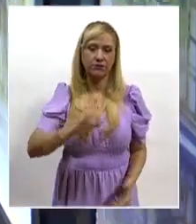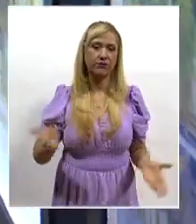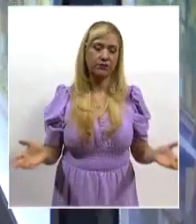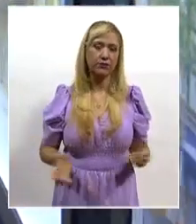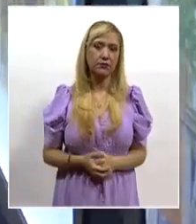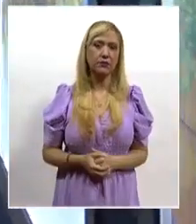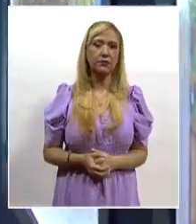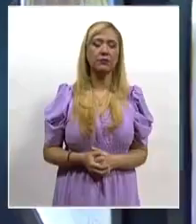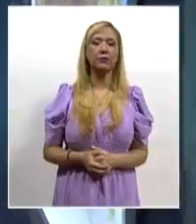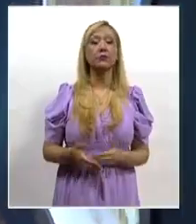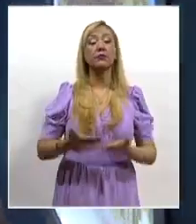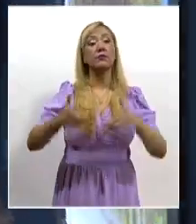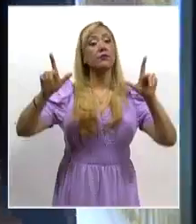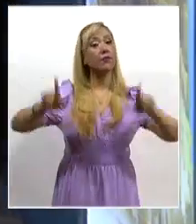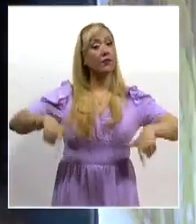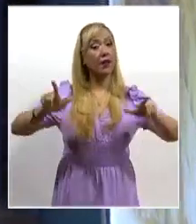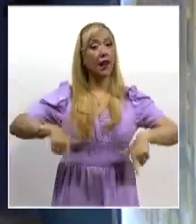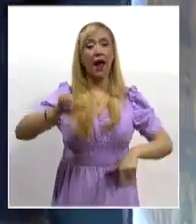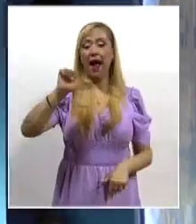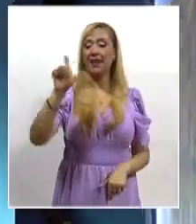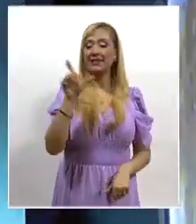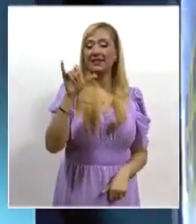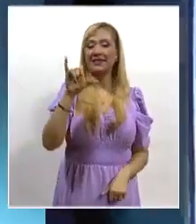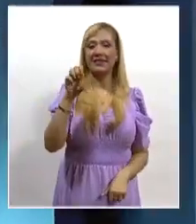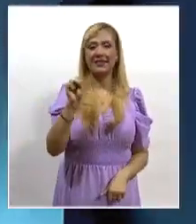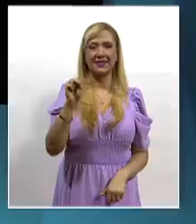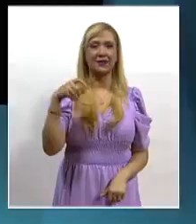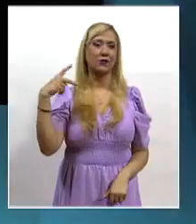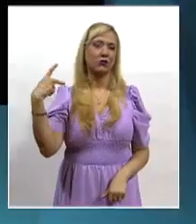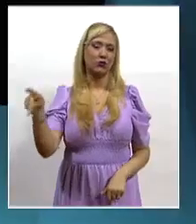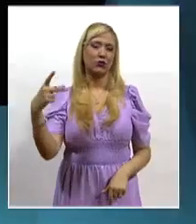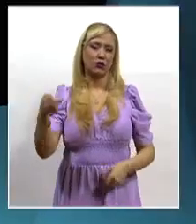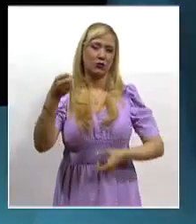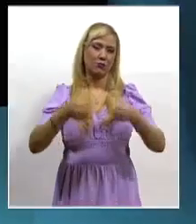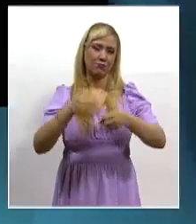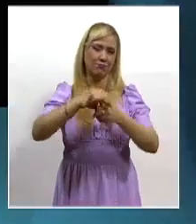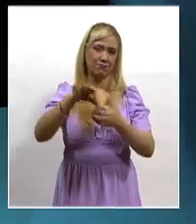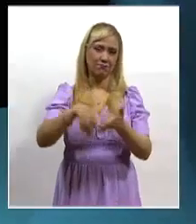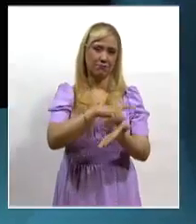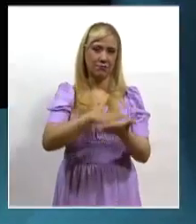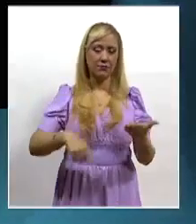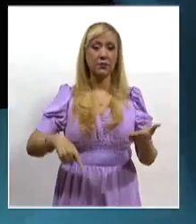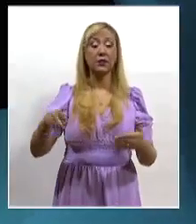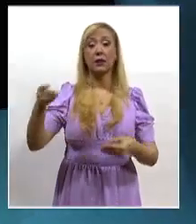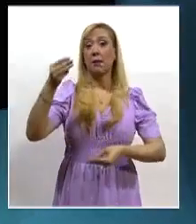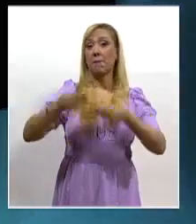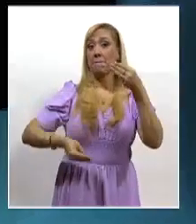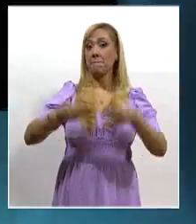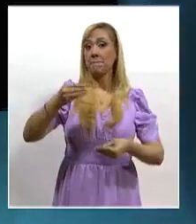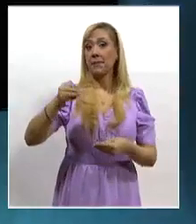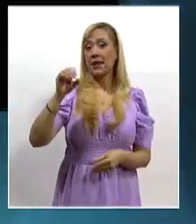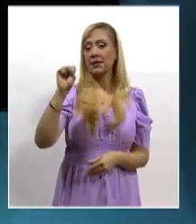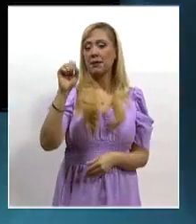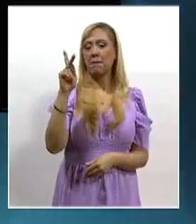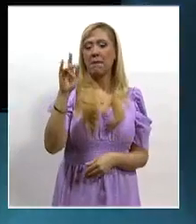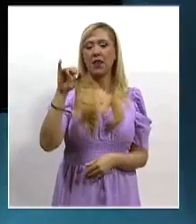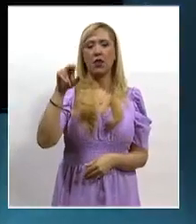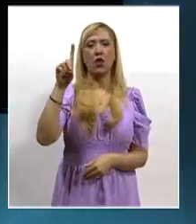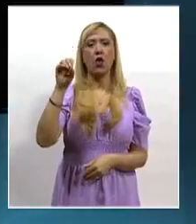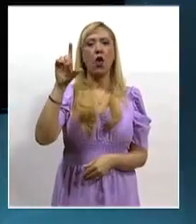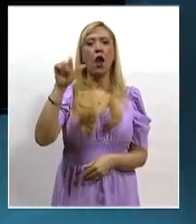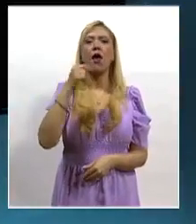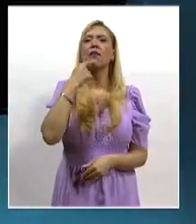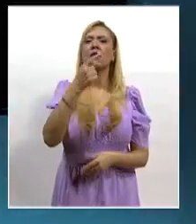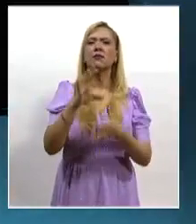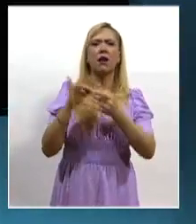Y en el blog Axis del Tribunal Electoral, el magistrado de la Sala Regional Especializada Luis Espíndola Morales reflexionó